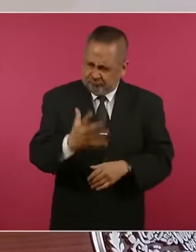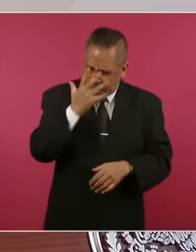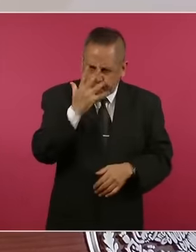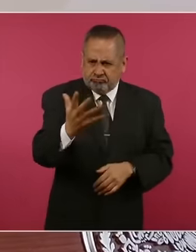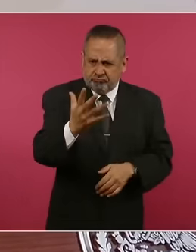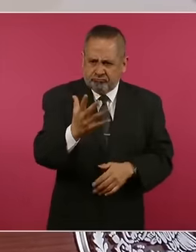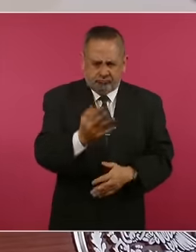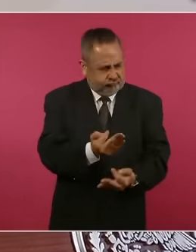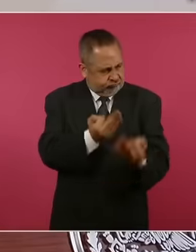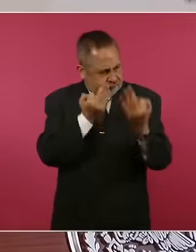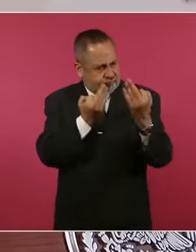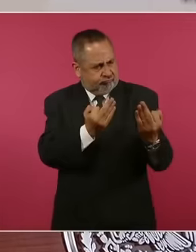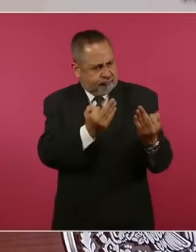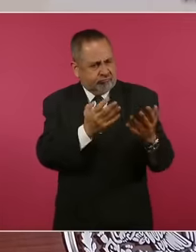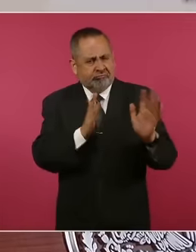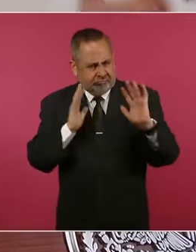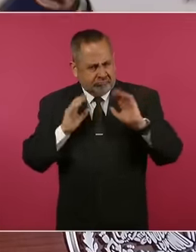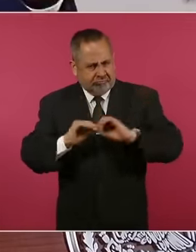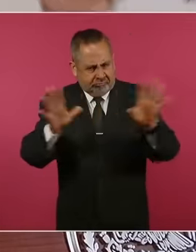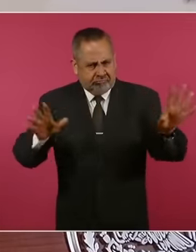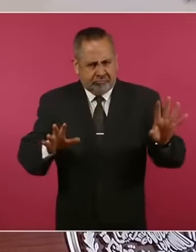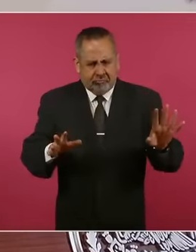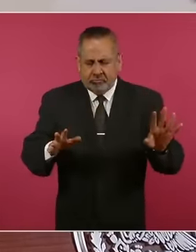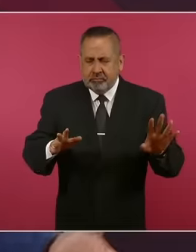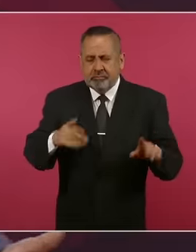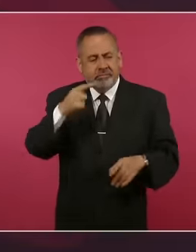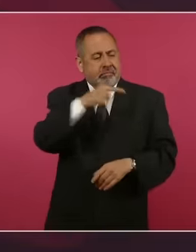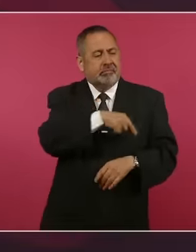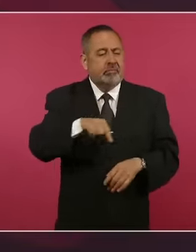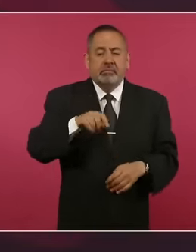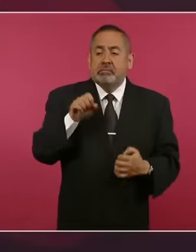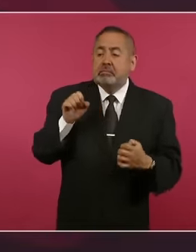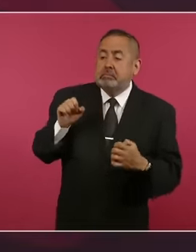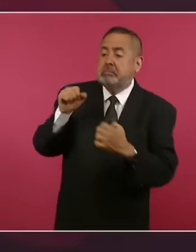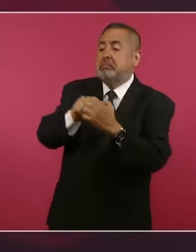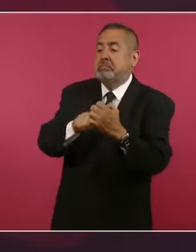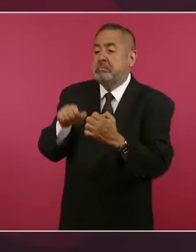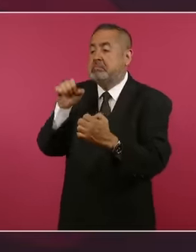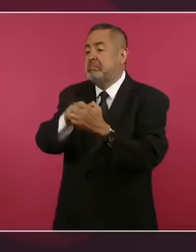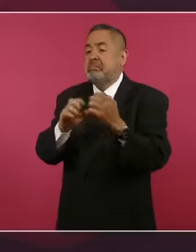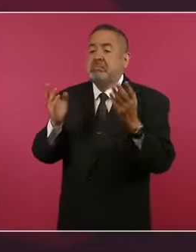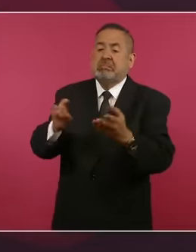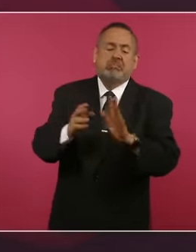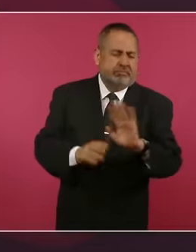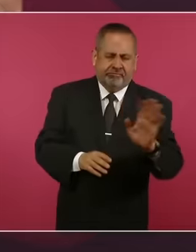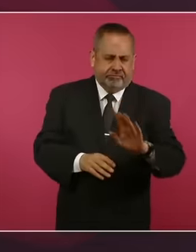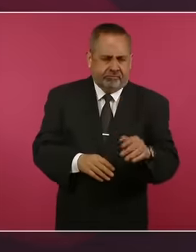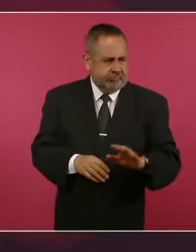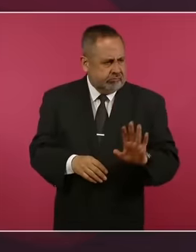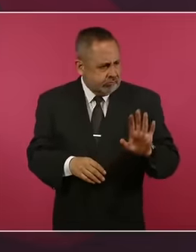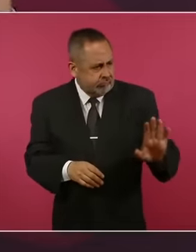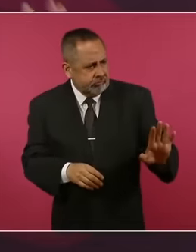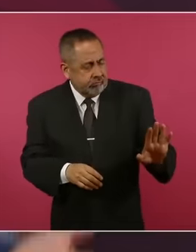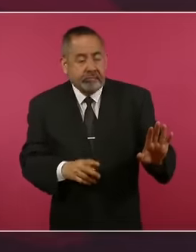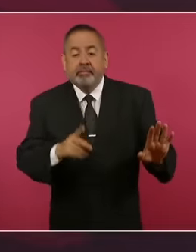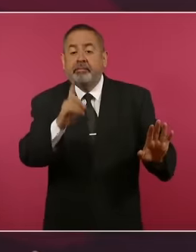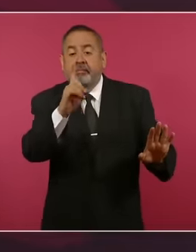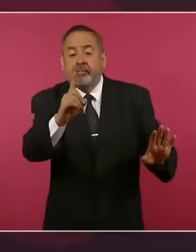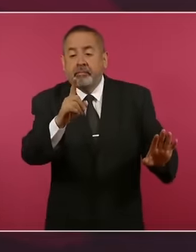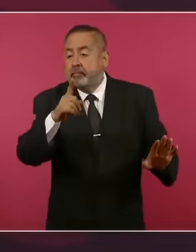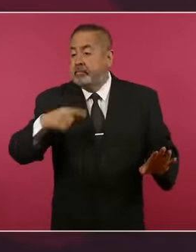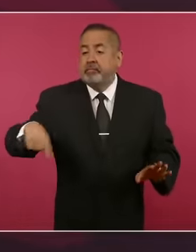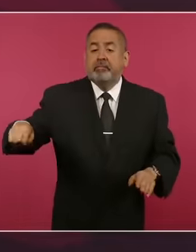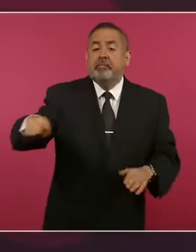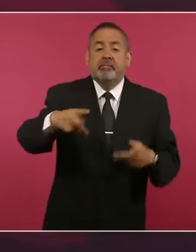se definan para que no engañen. Y tenerle confianza a nuestro pueblo,